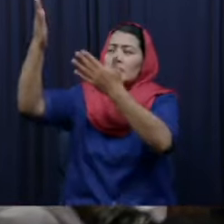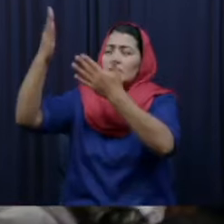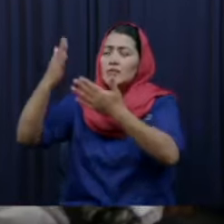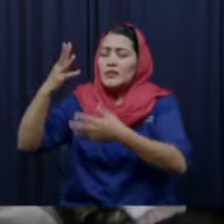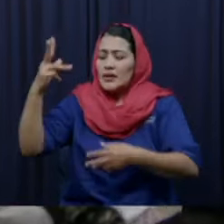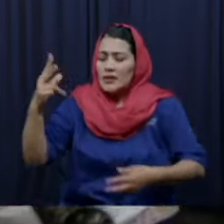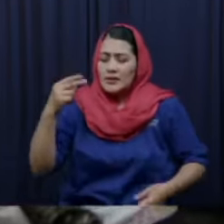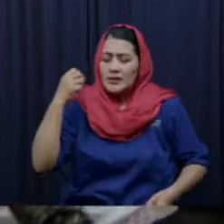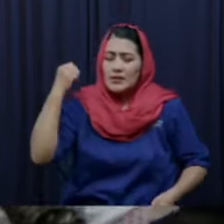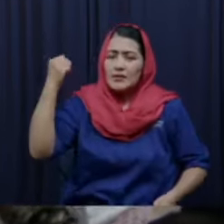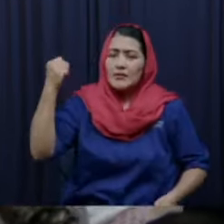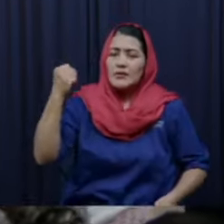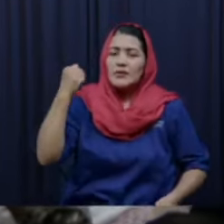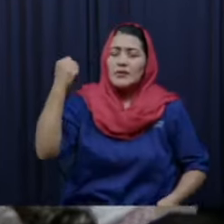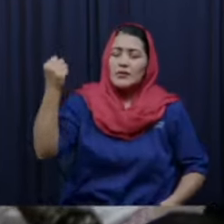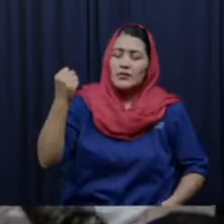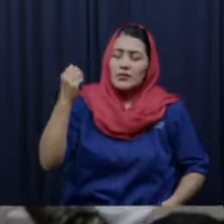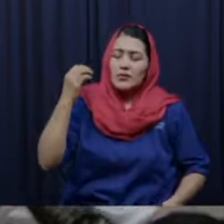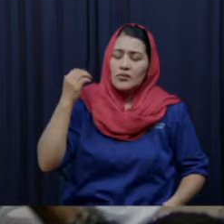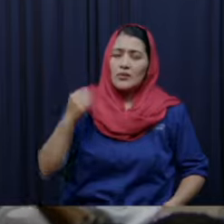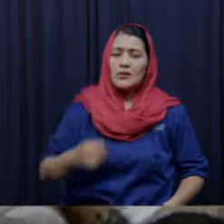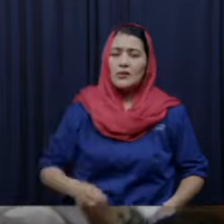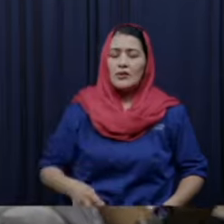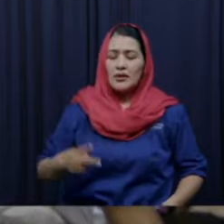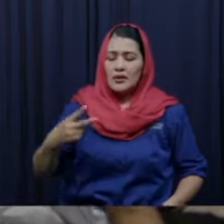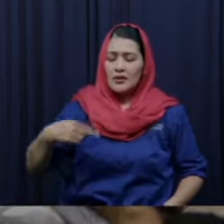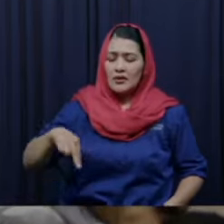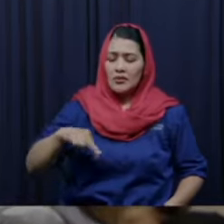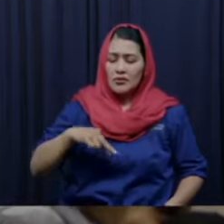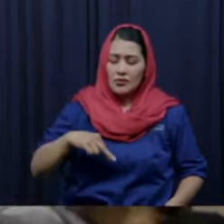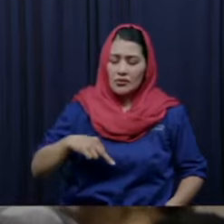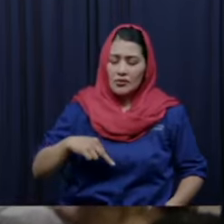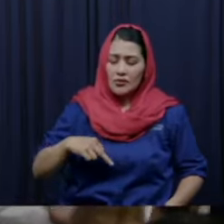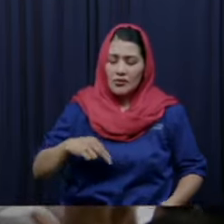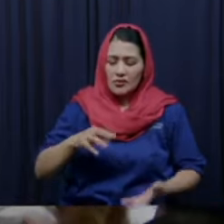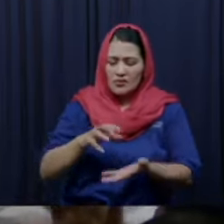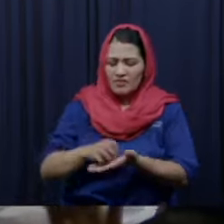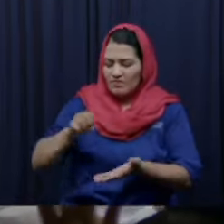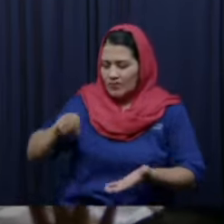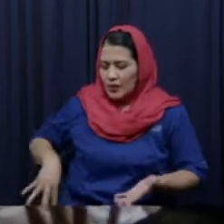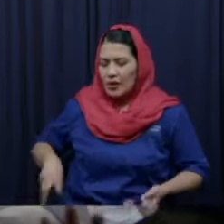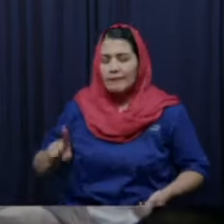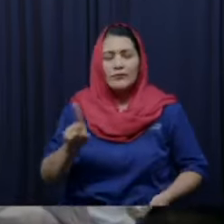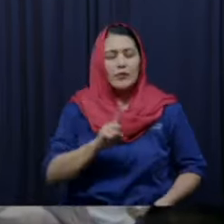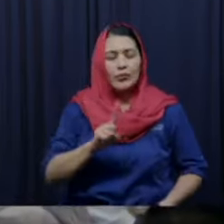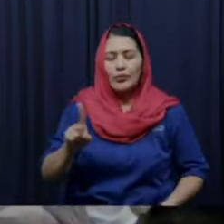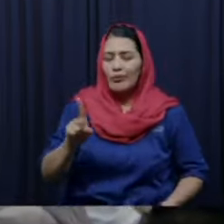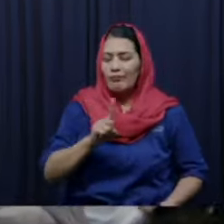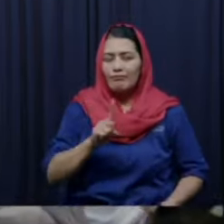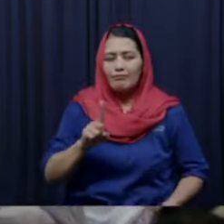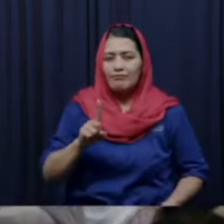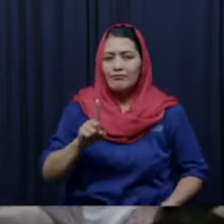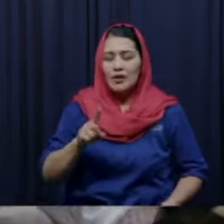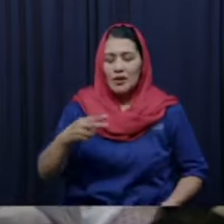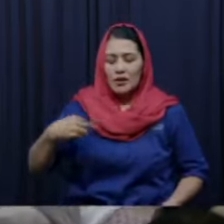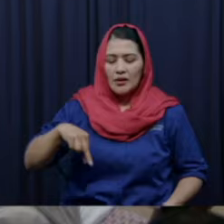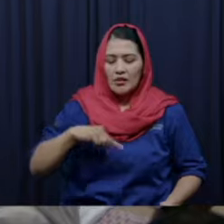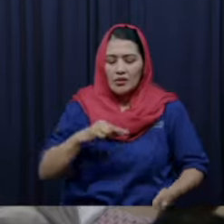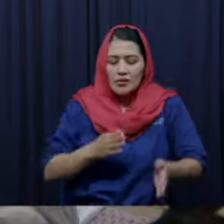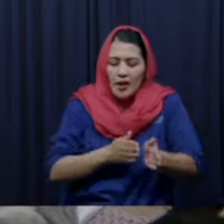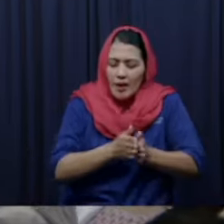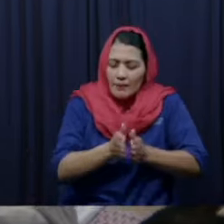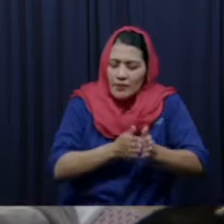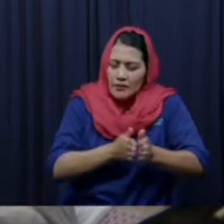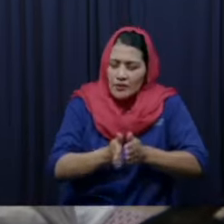nosotros no seamos disipadores que no desperdiciemos de ninguna manera ninguna de las cosas